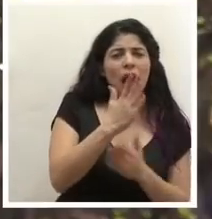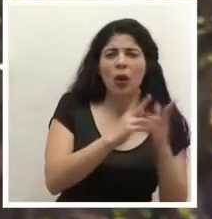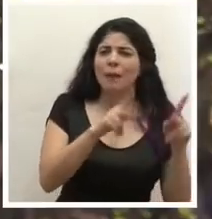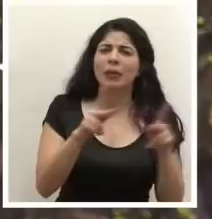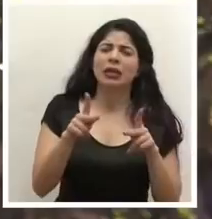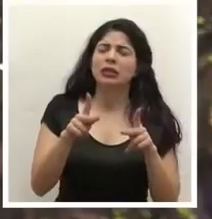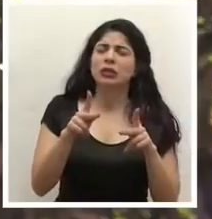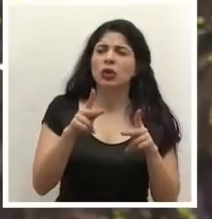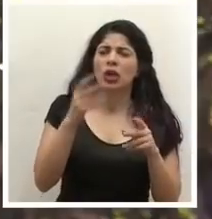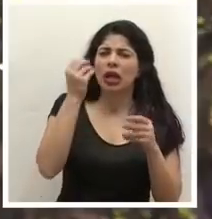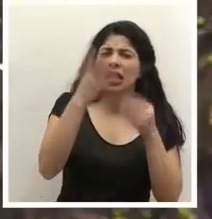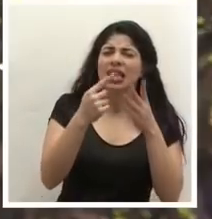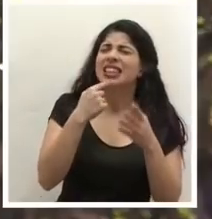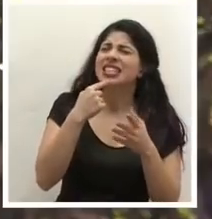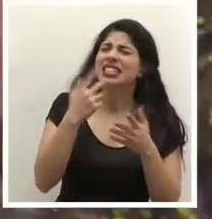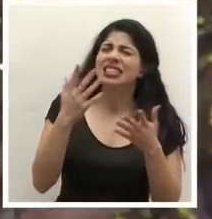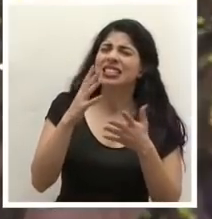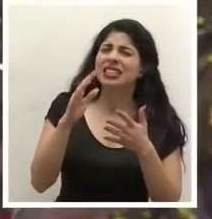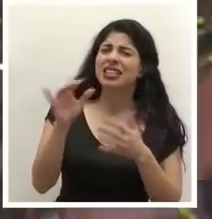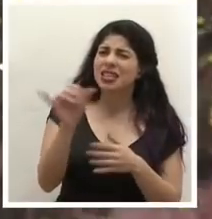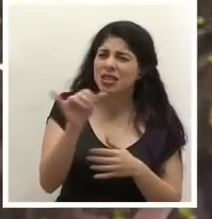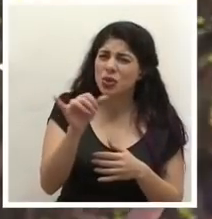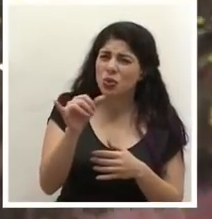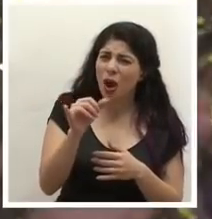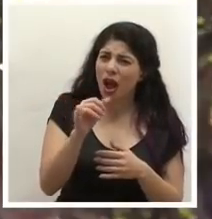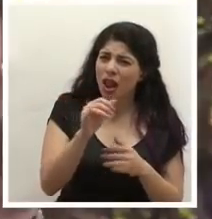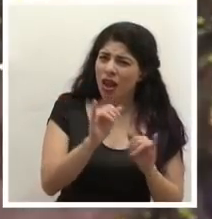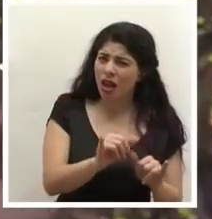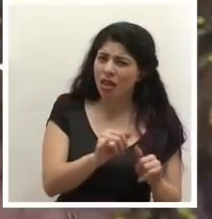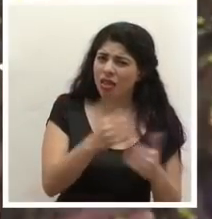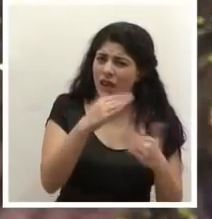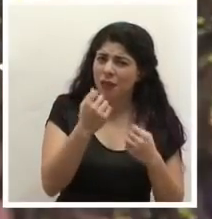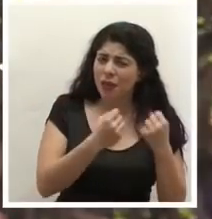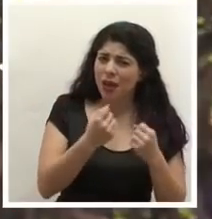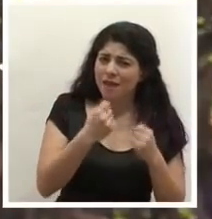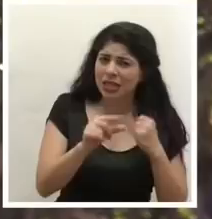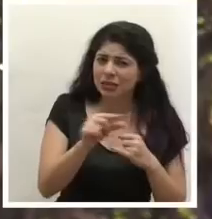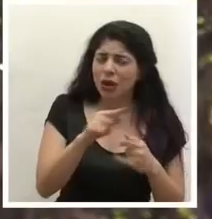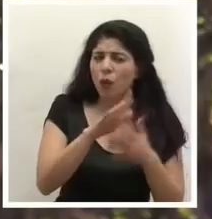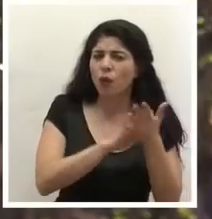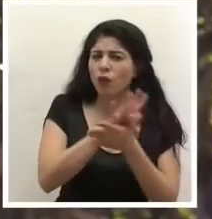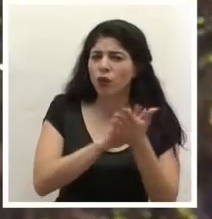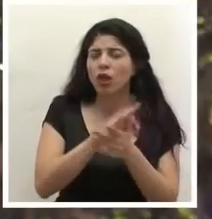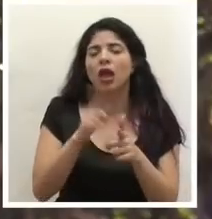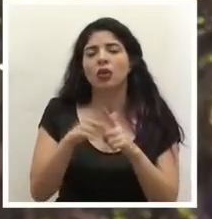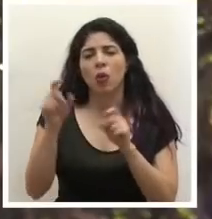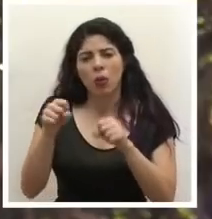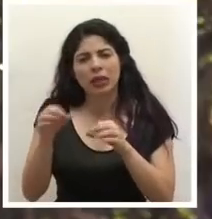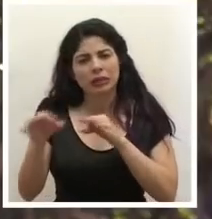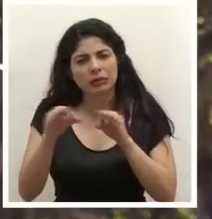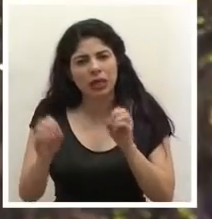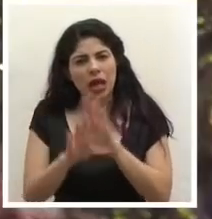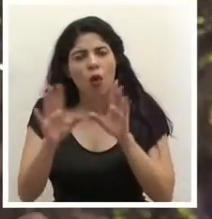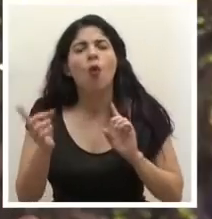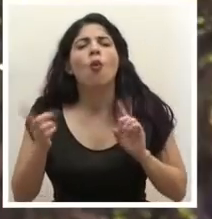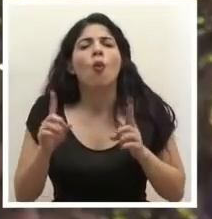está indicando que le parece que está quedando igual a como estaba la restricción vehicular el fin de semana. Entonces tal vez si nos puede explicar cuál es